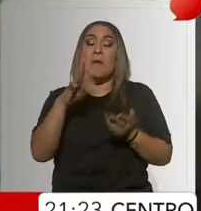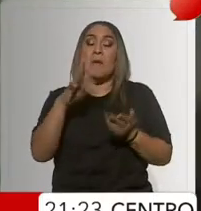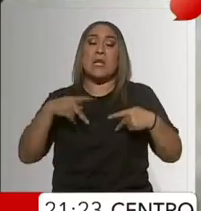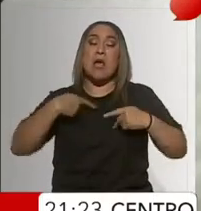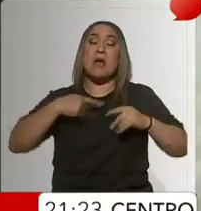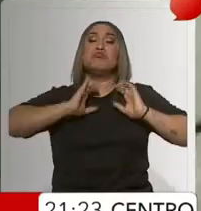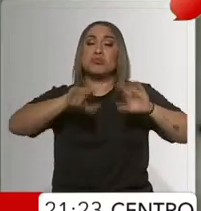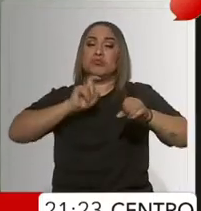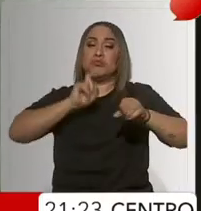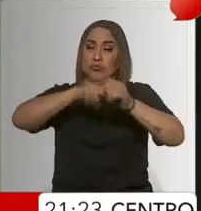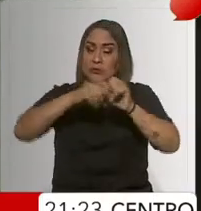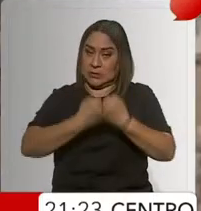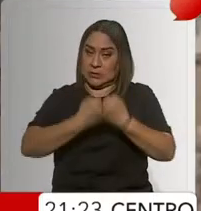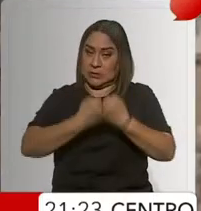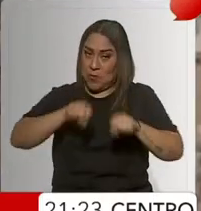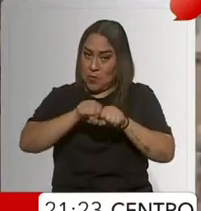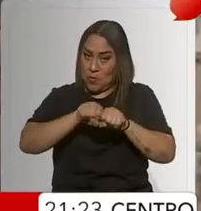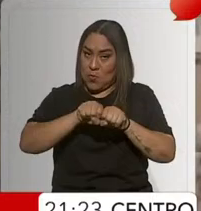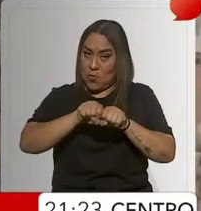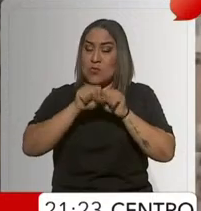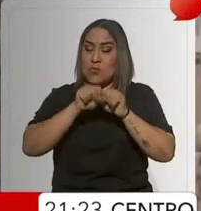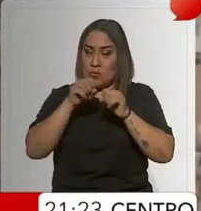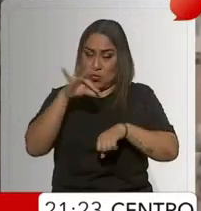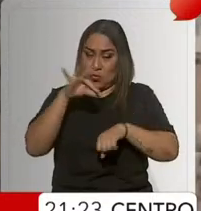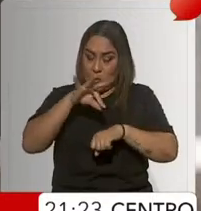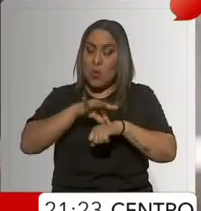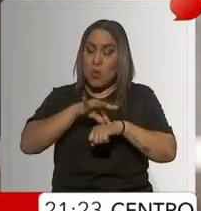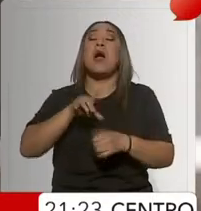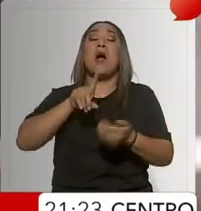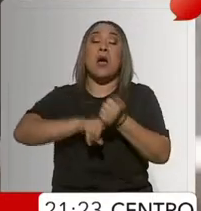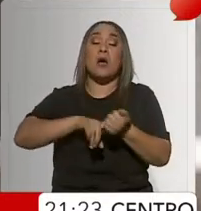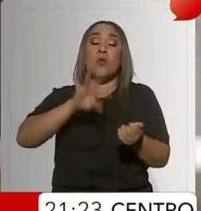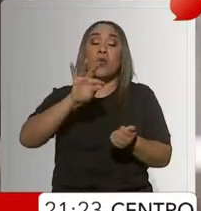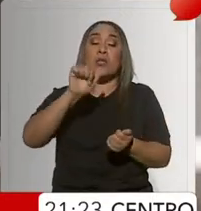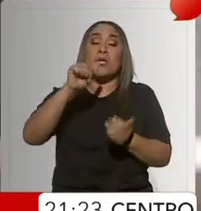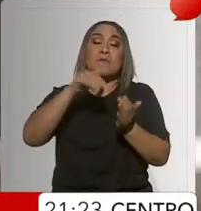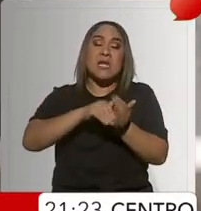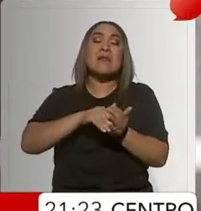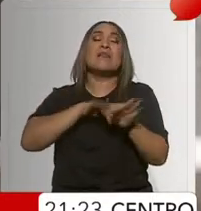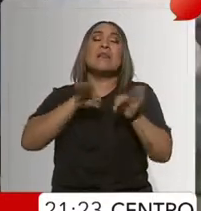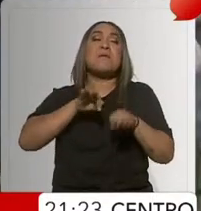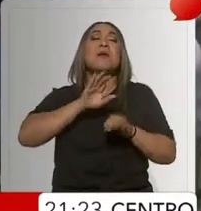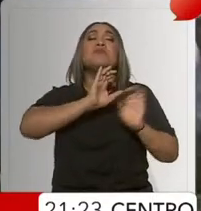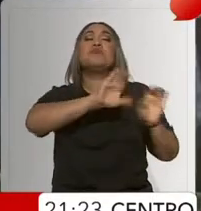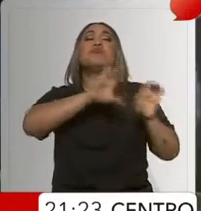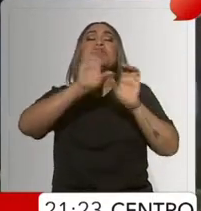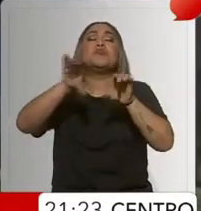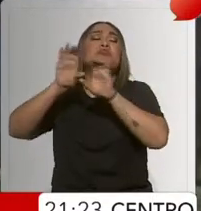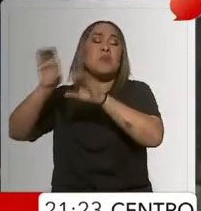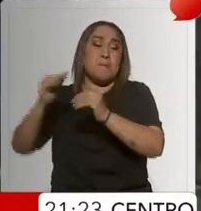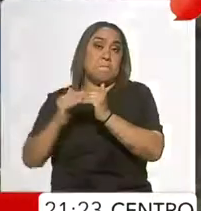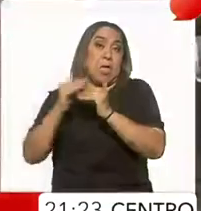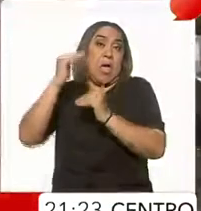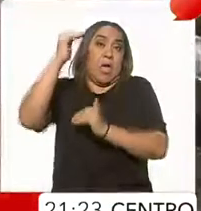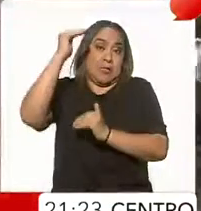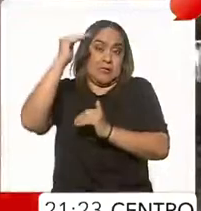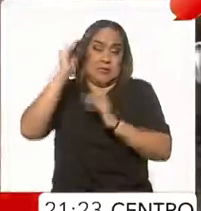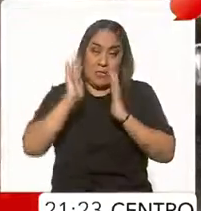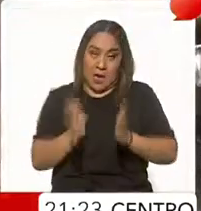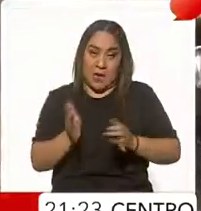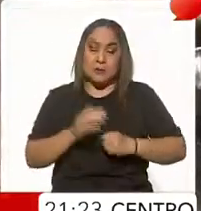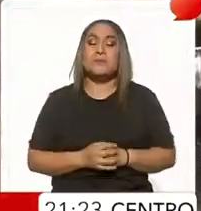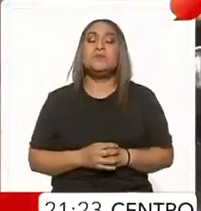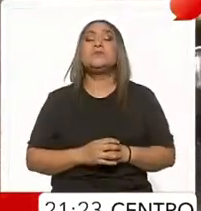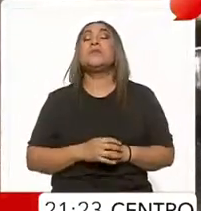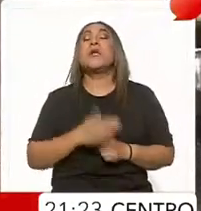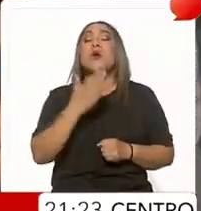afiliados, que representaron 493.065 fuentes de empleo más que el mismo mes del año pasado. Los